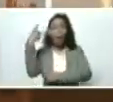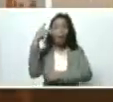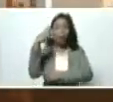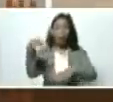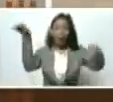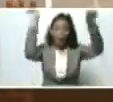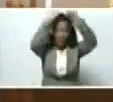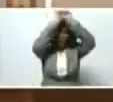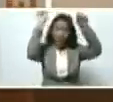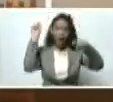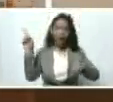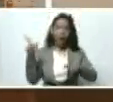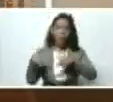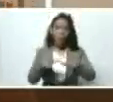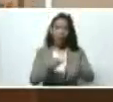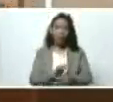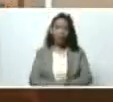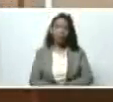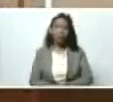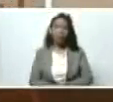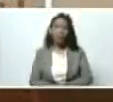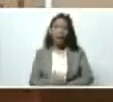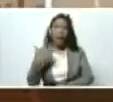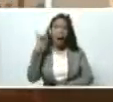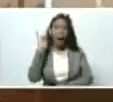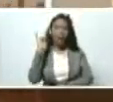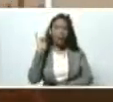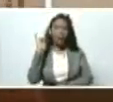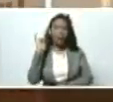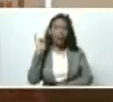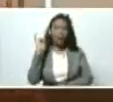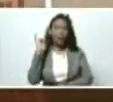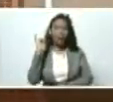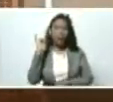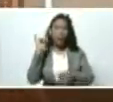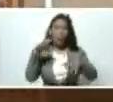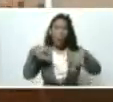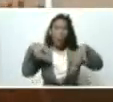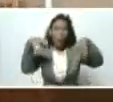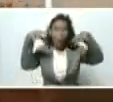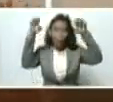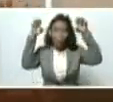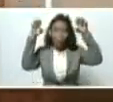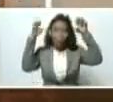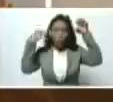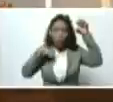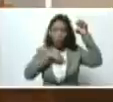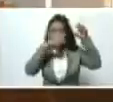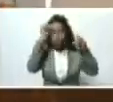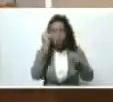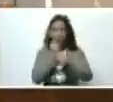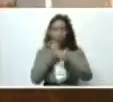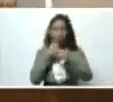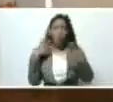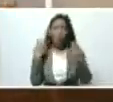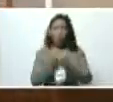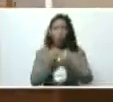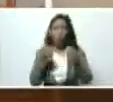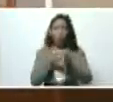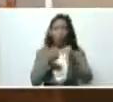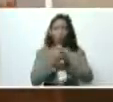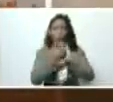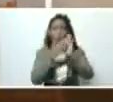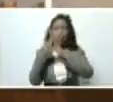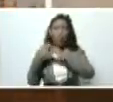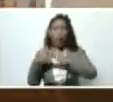en los canglijones, estuvimos allí, ya se escampó y estamos trabajando con las brigadas, limpiando todo